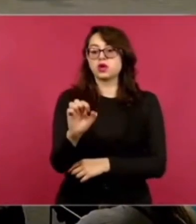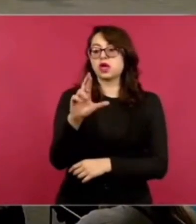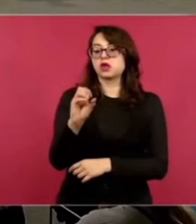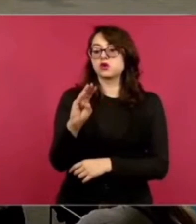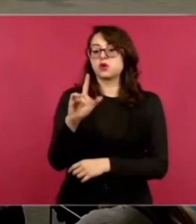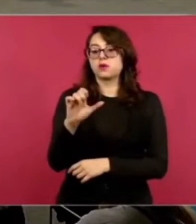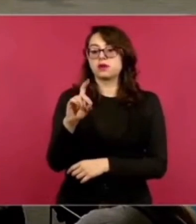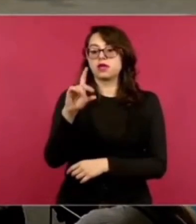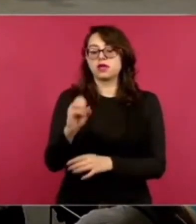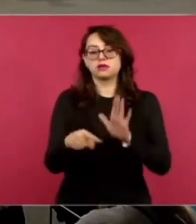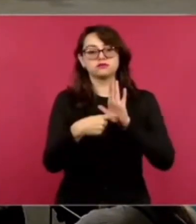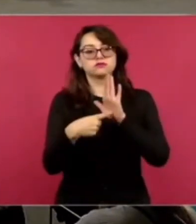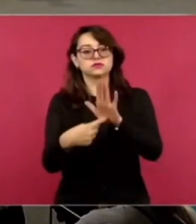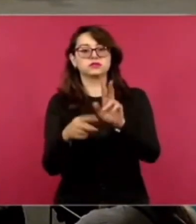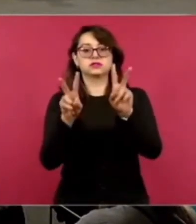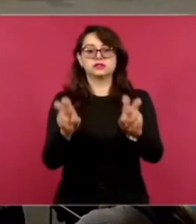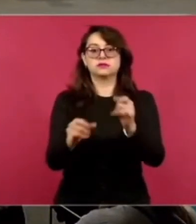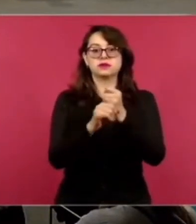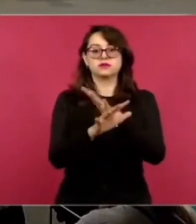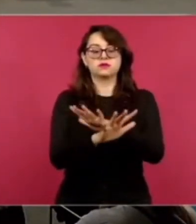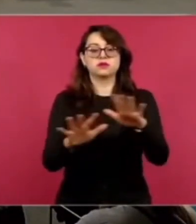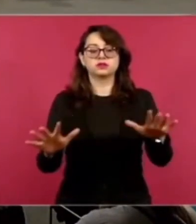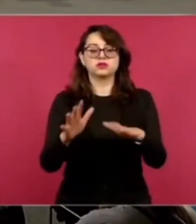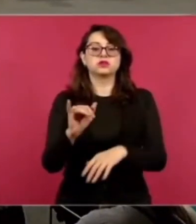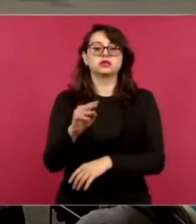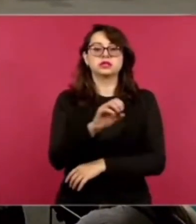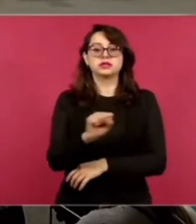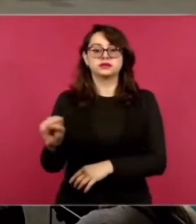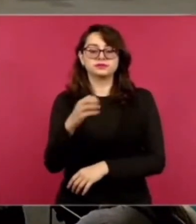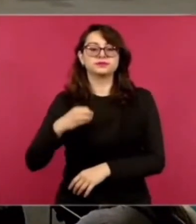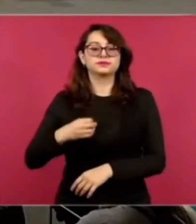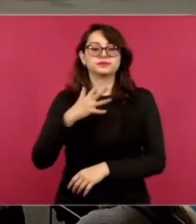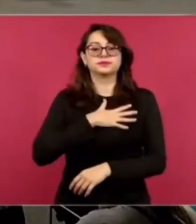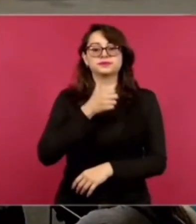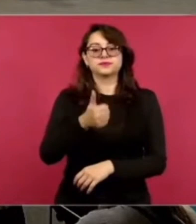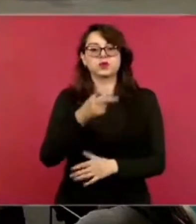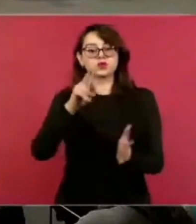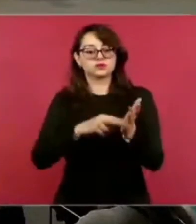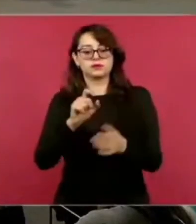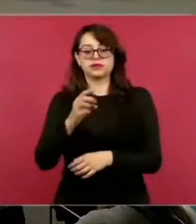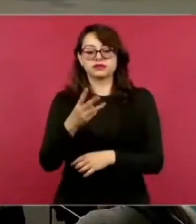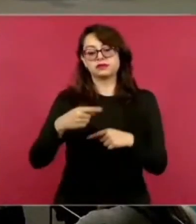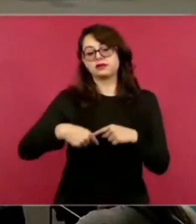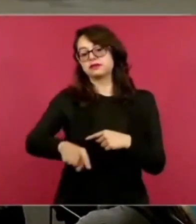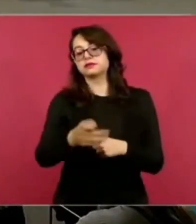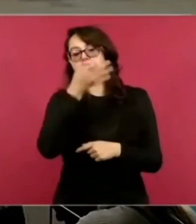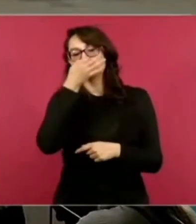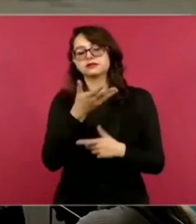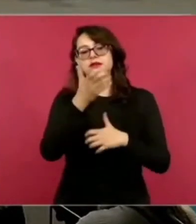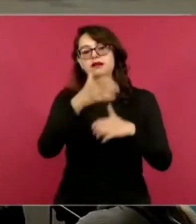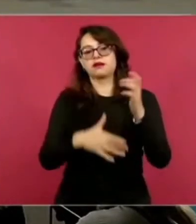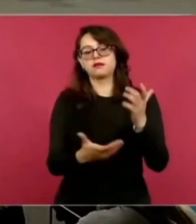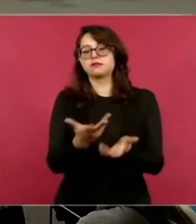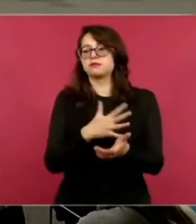del INSS-Bienestar 2023 en el país para atender a la población